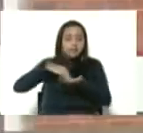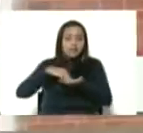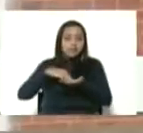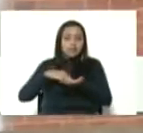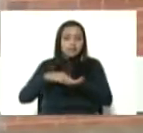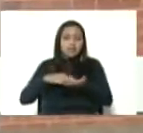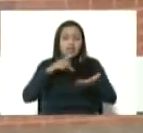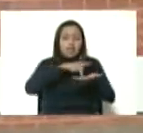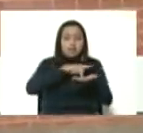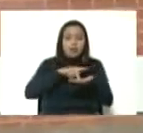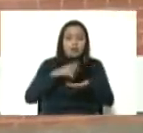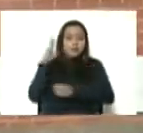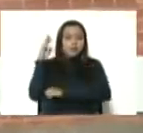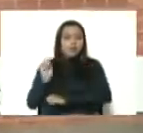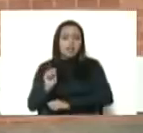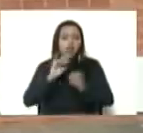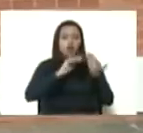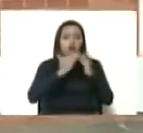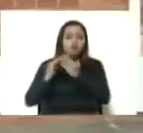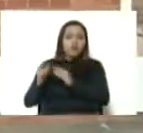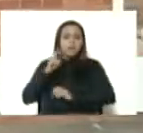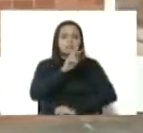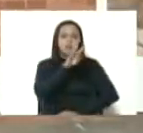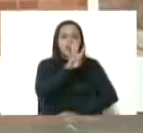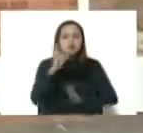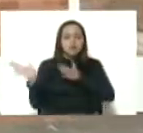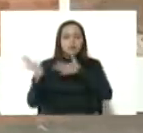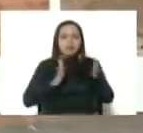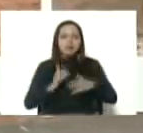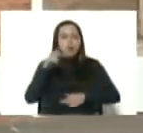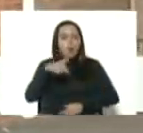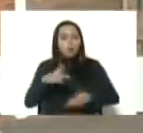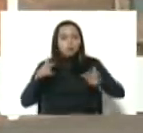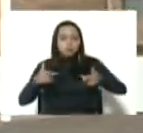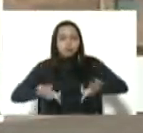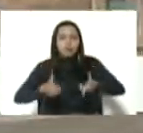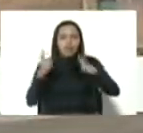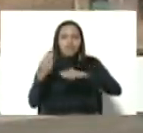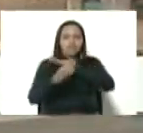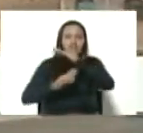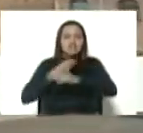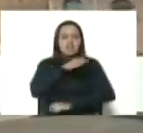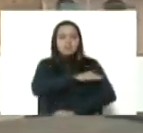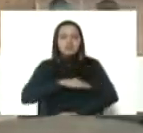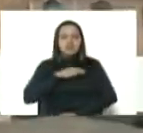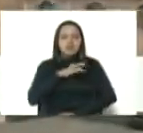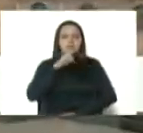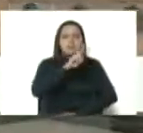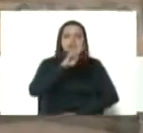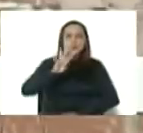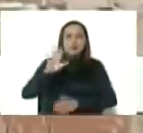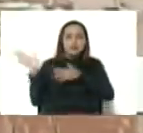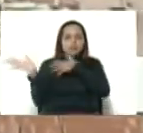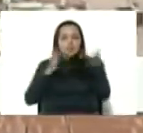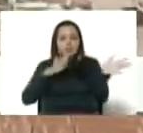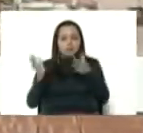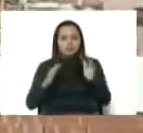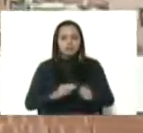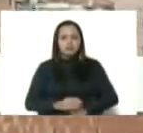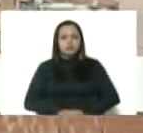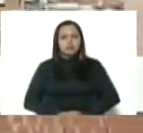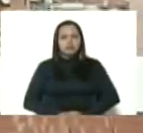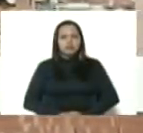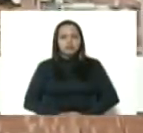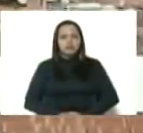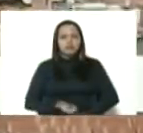24 de marzo. Estamos hoy día en la inauguración de la base de misiones 24 de marzo. Aquí,